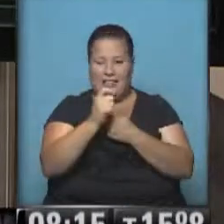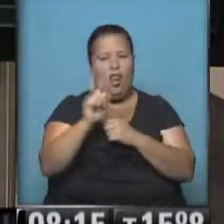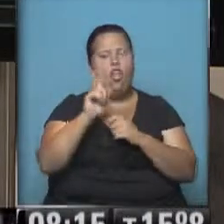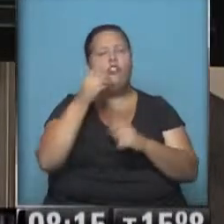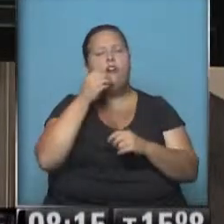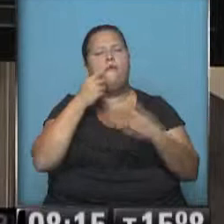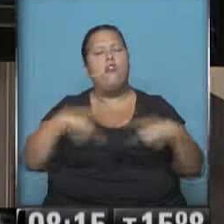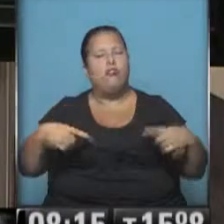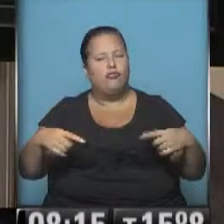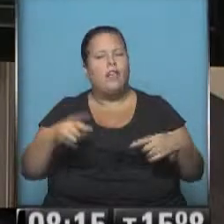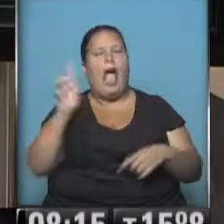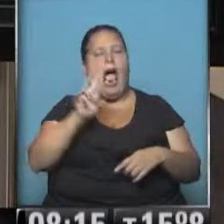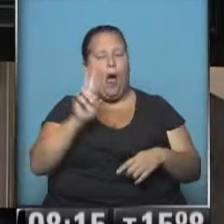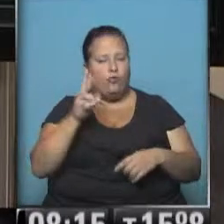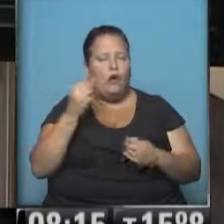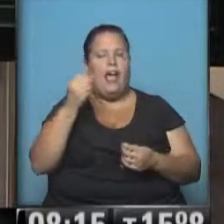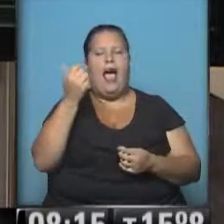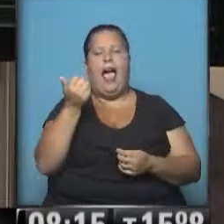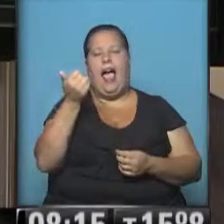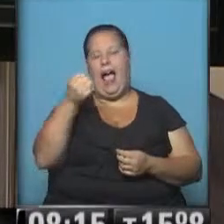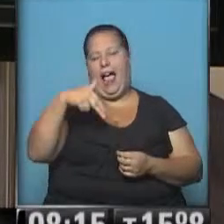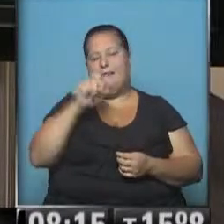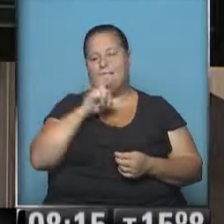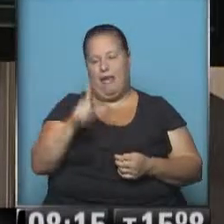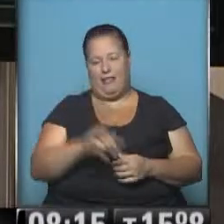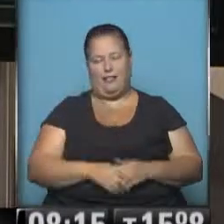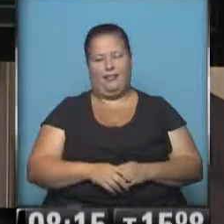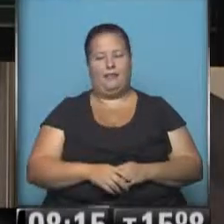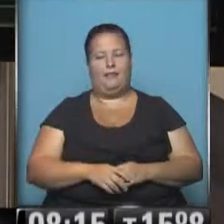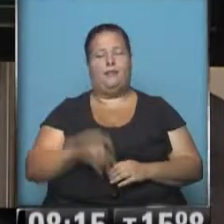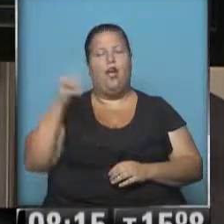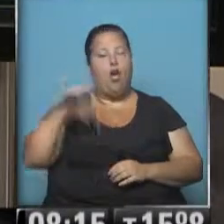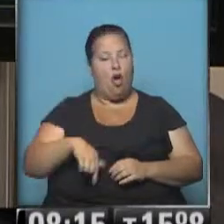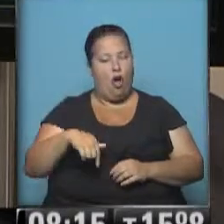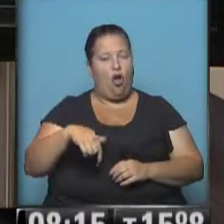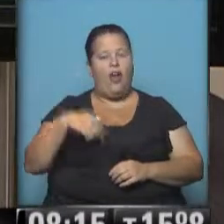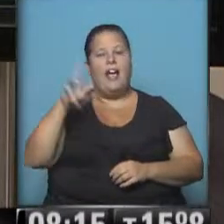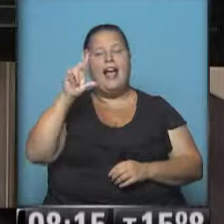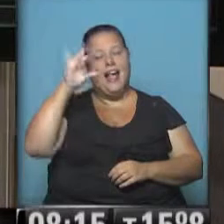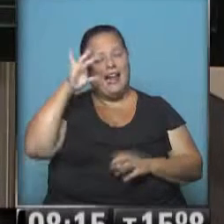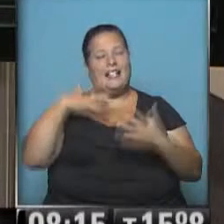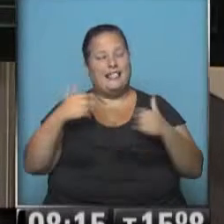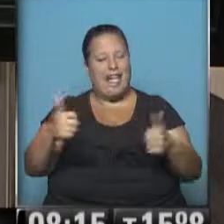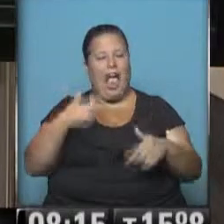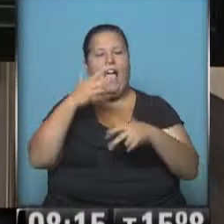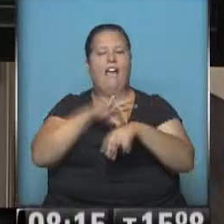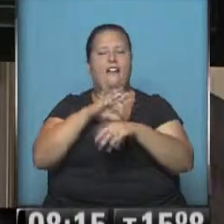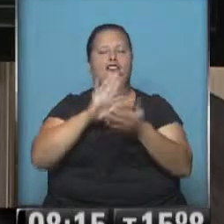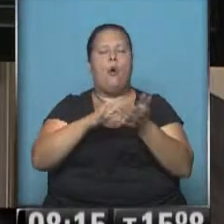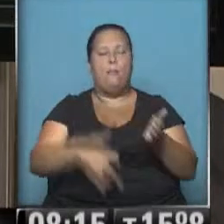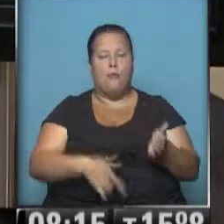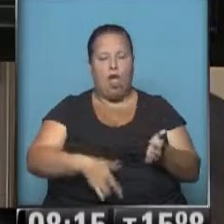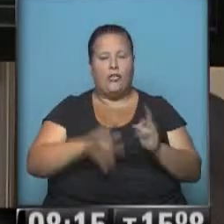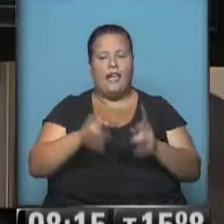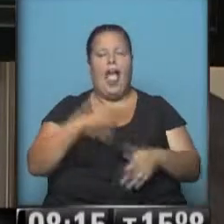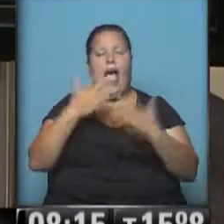alimentos que sean autorizados por la autoridad competente. Hoy vamos a estar viendo en Redes Salud enfermedades de la próstata y vamos